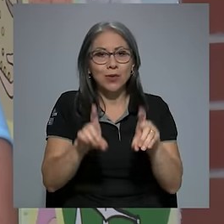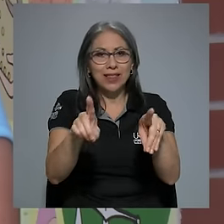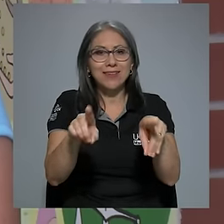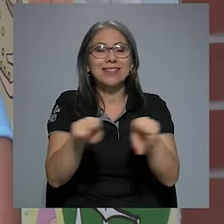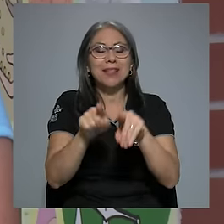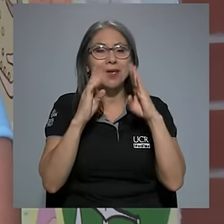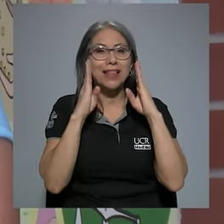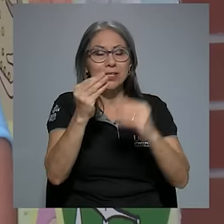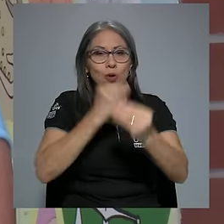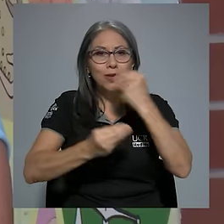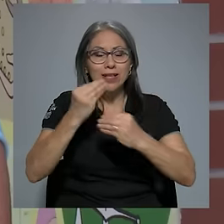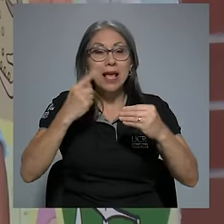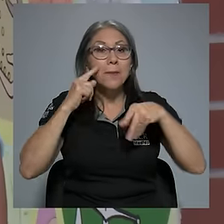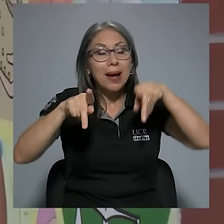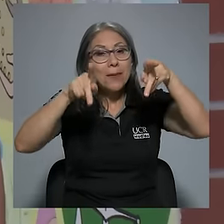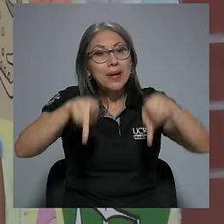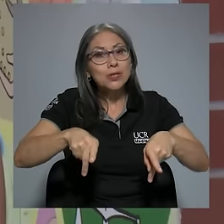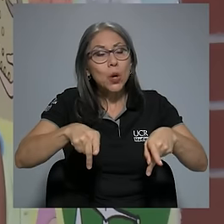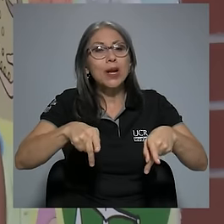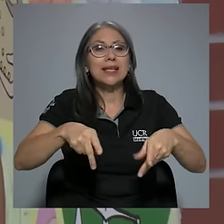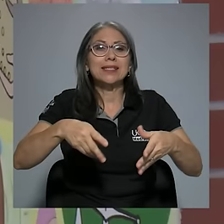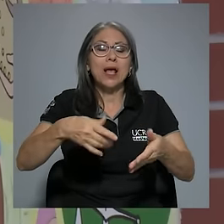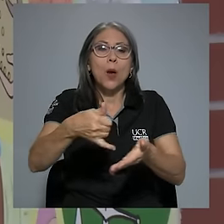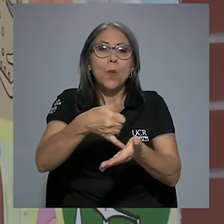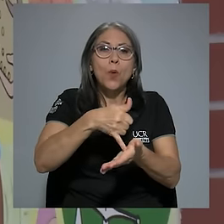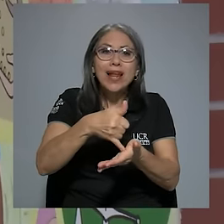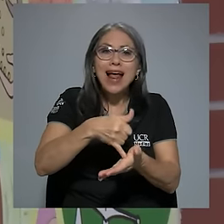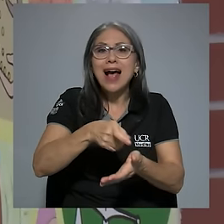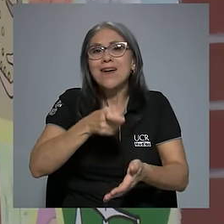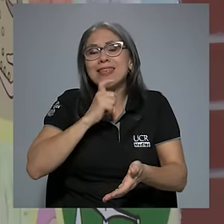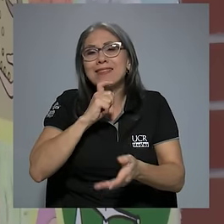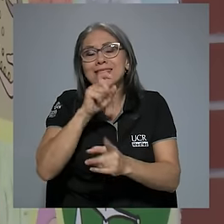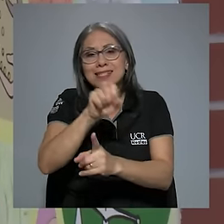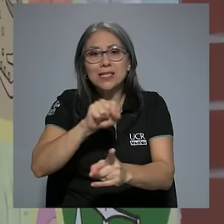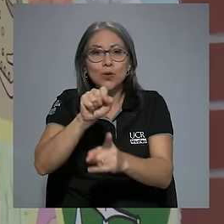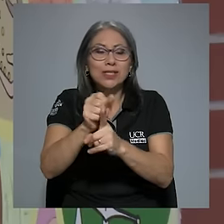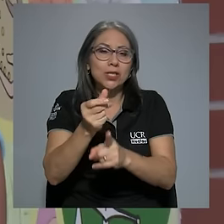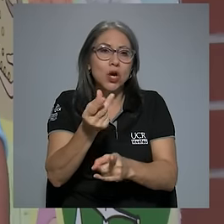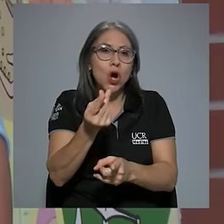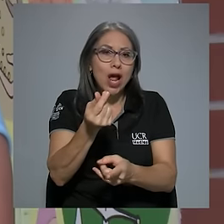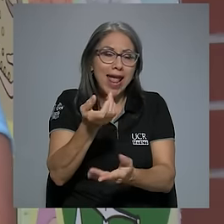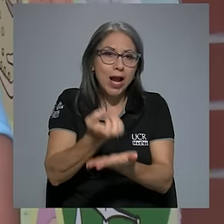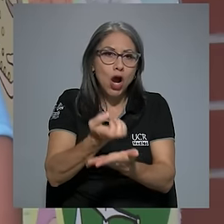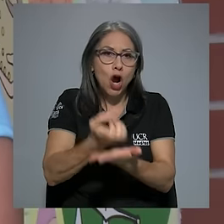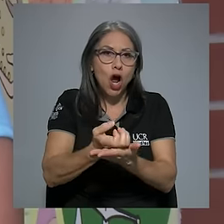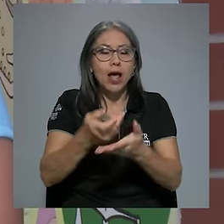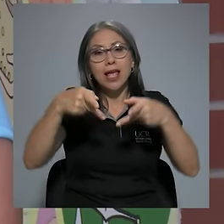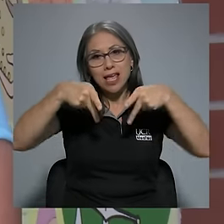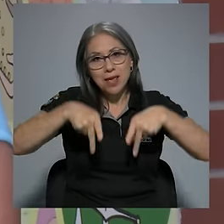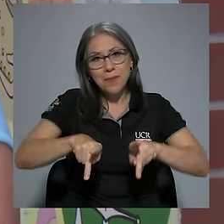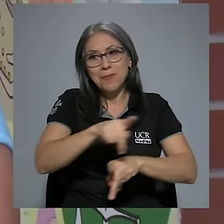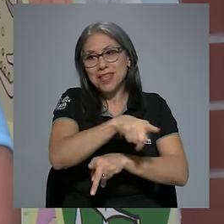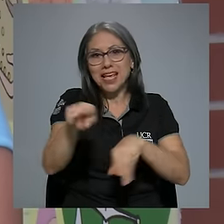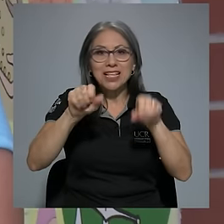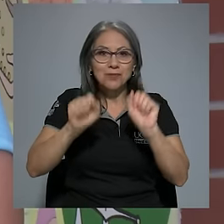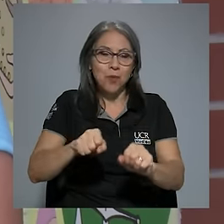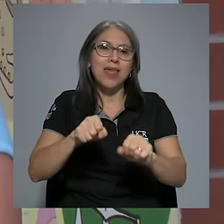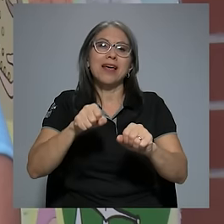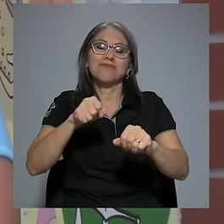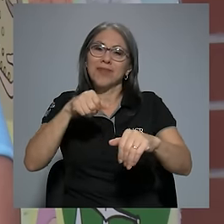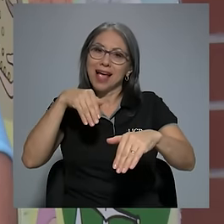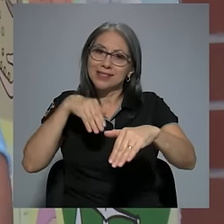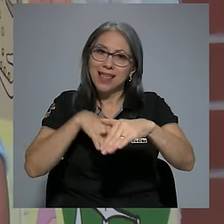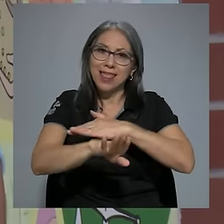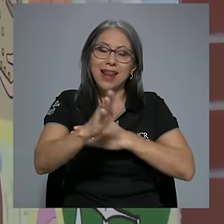atención nutricional a población vulnerable económicamente y que le permite tener acceso a